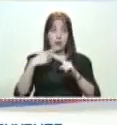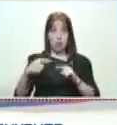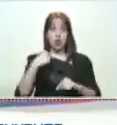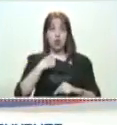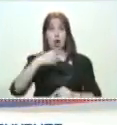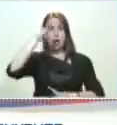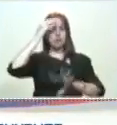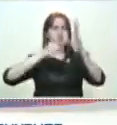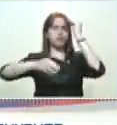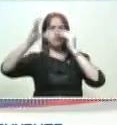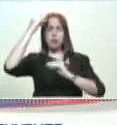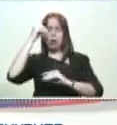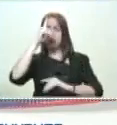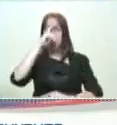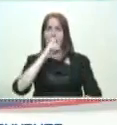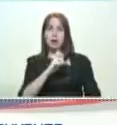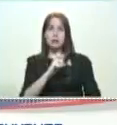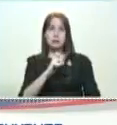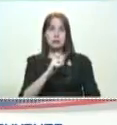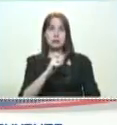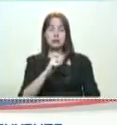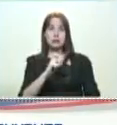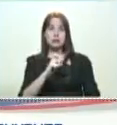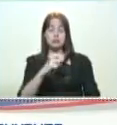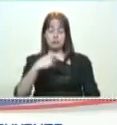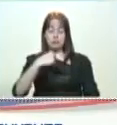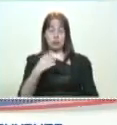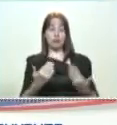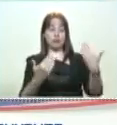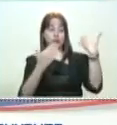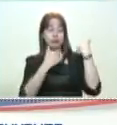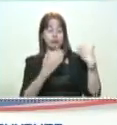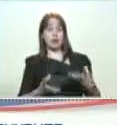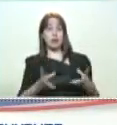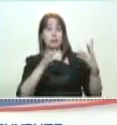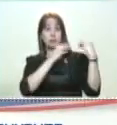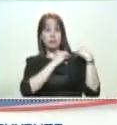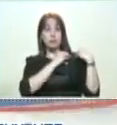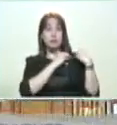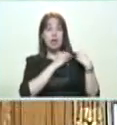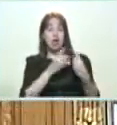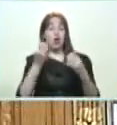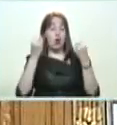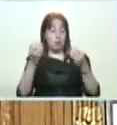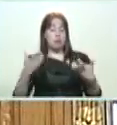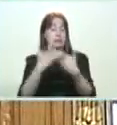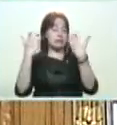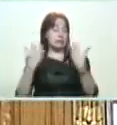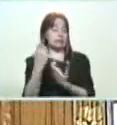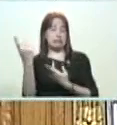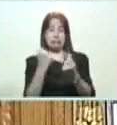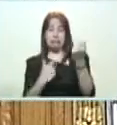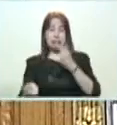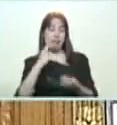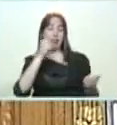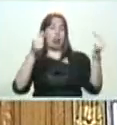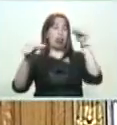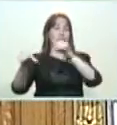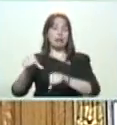yo he aprendido en estos años que me tocó, compadre, asumir la guerra económica más brutal que nos hayan hecho.